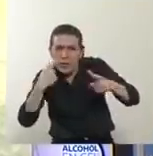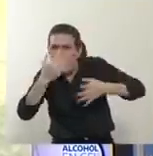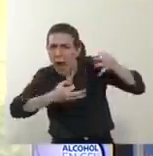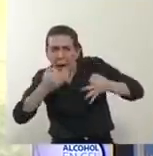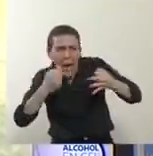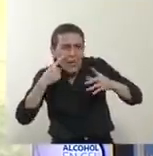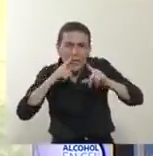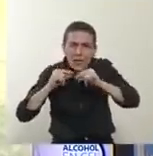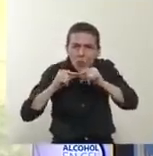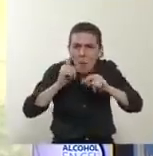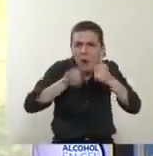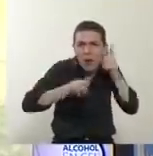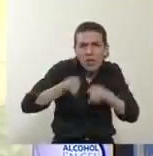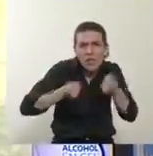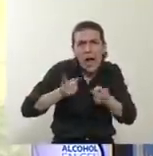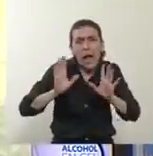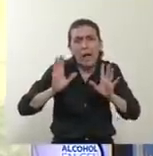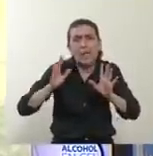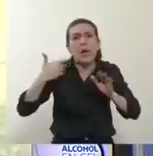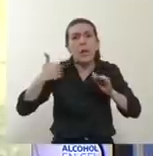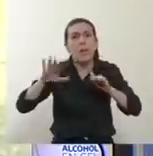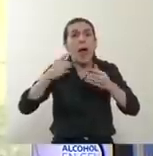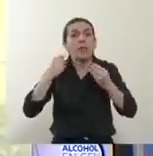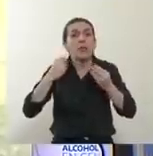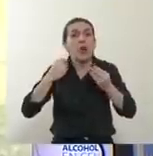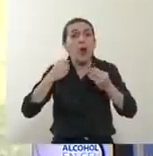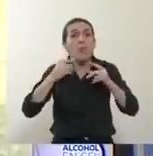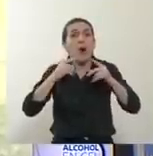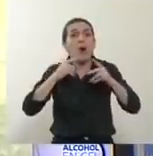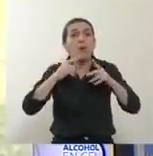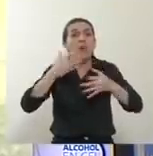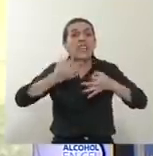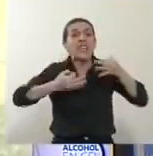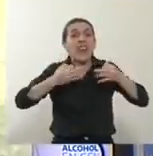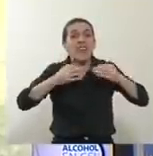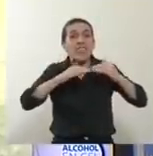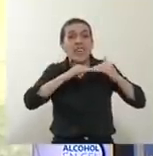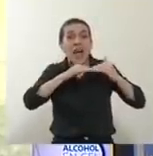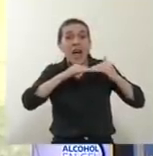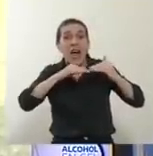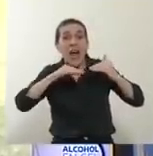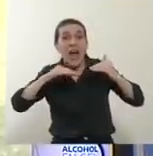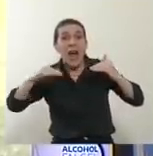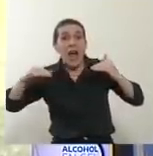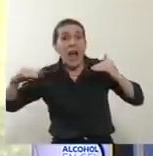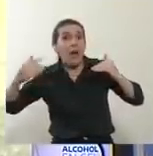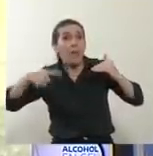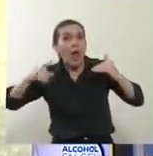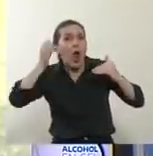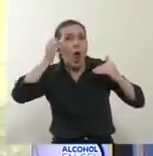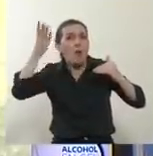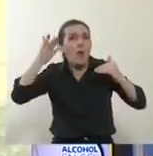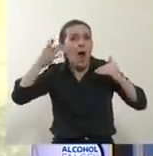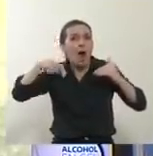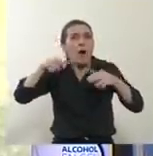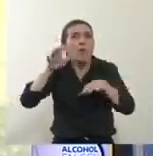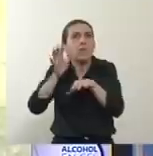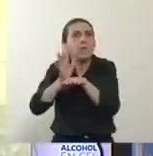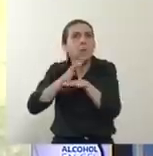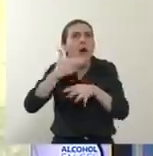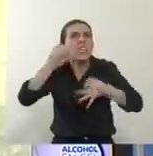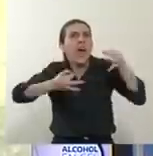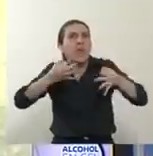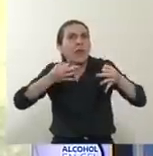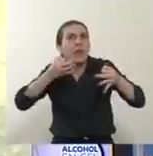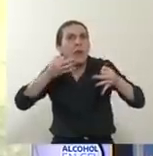empezamos a normalizar los números. Y estamos descuidando que detrás de cada número hay una vida. Hay una persona que se ha